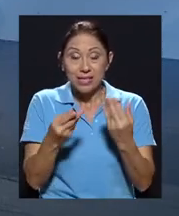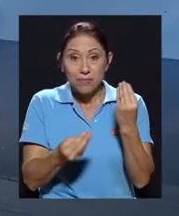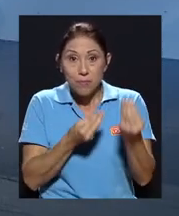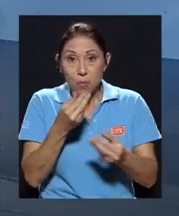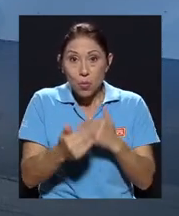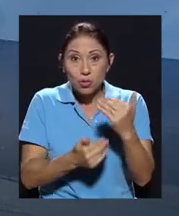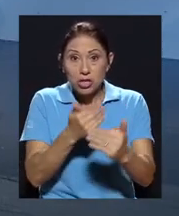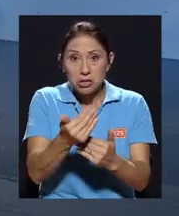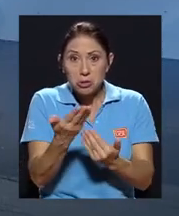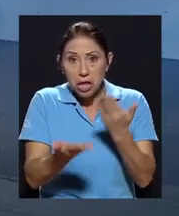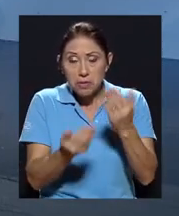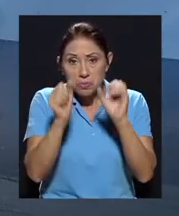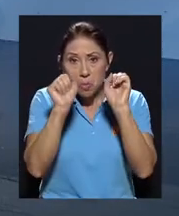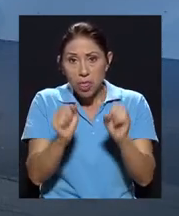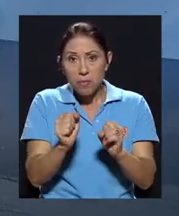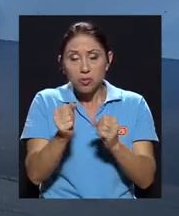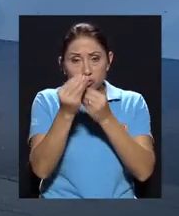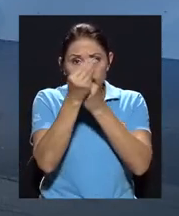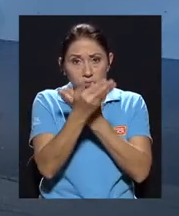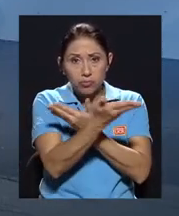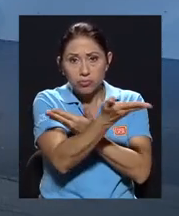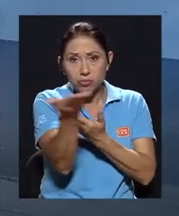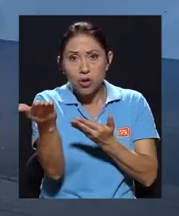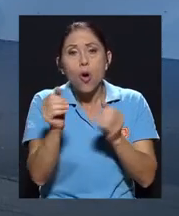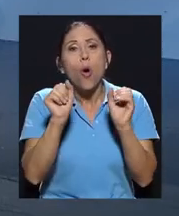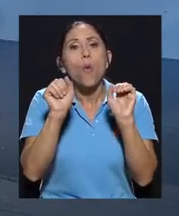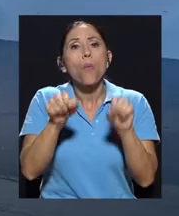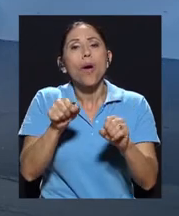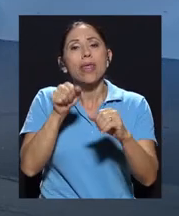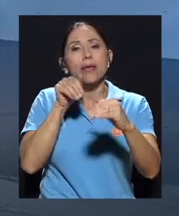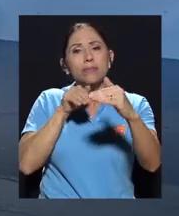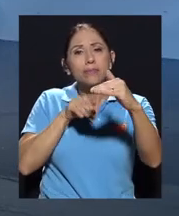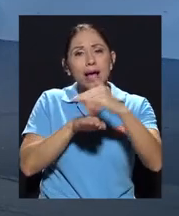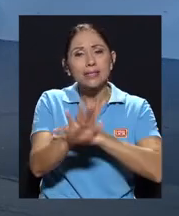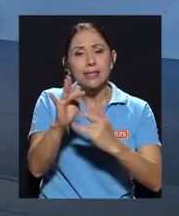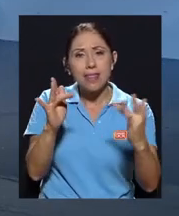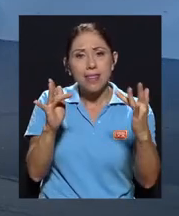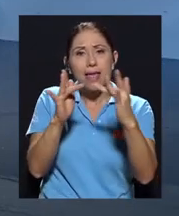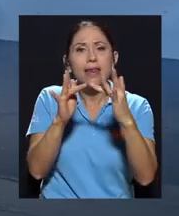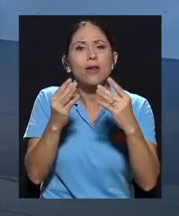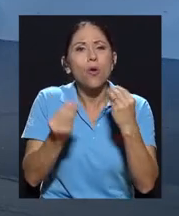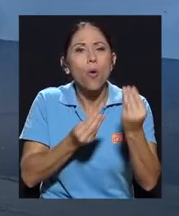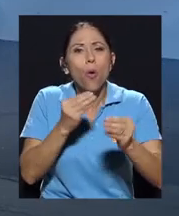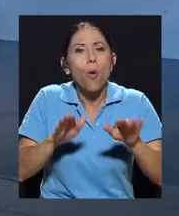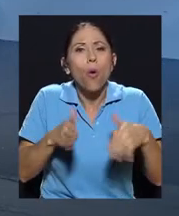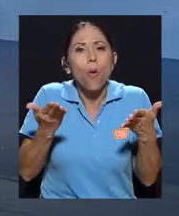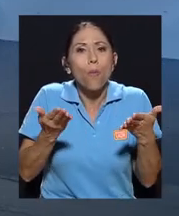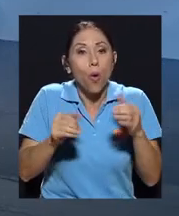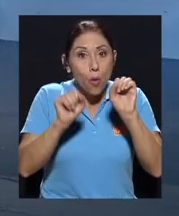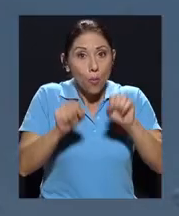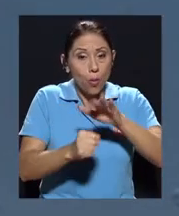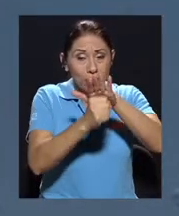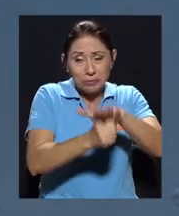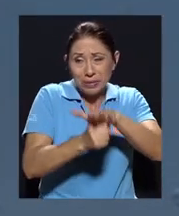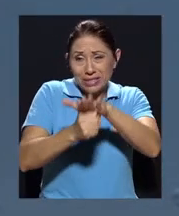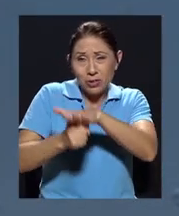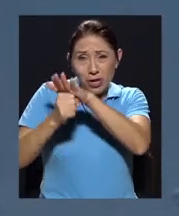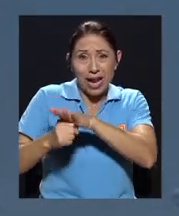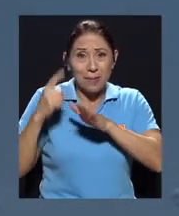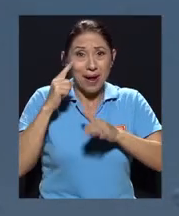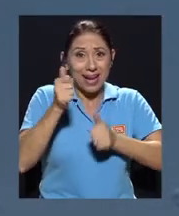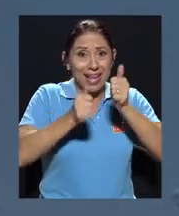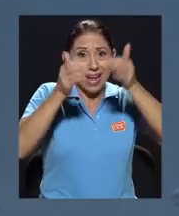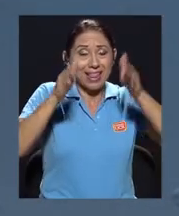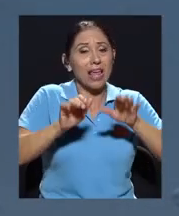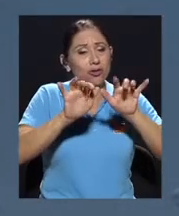comentarle a la gente cómo podría acceder, cómo podríamos presionar para que estos formularios sean completados, porque la indignación se muestra en las redes y muchas veces